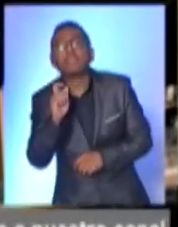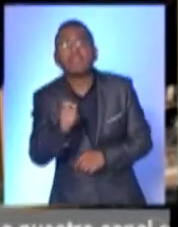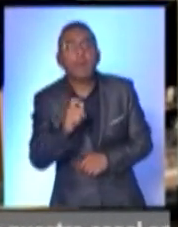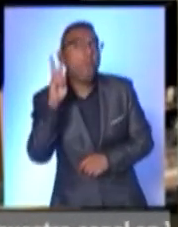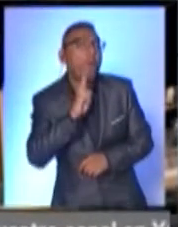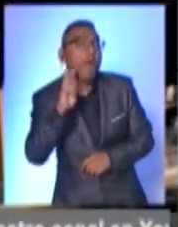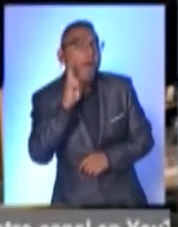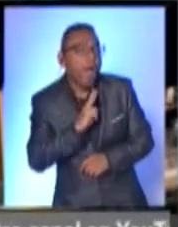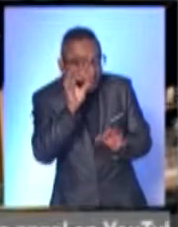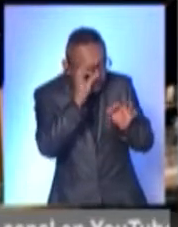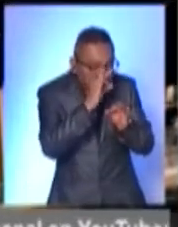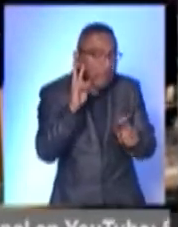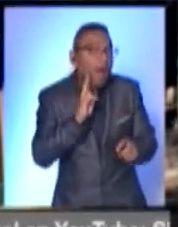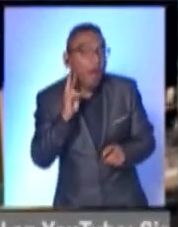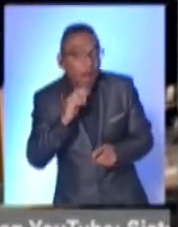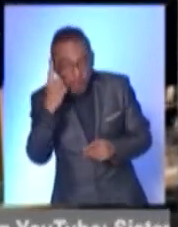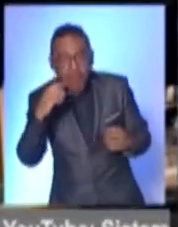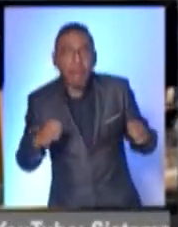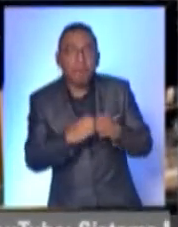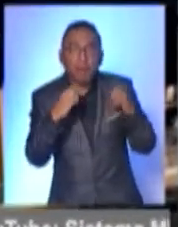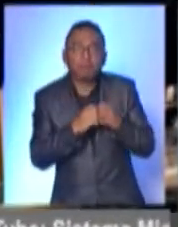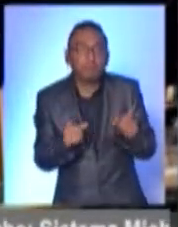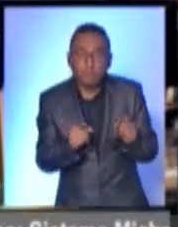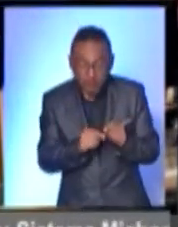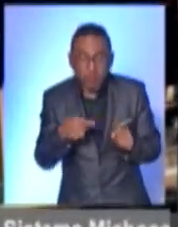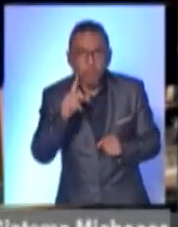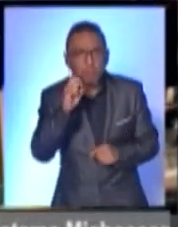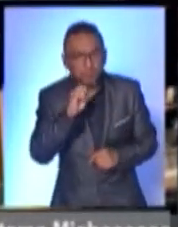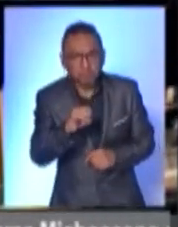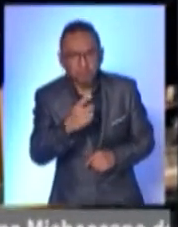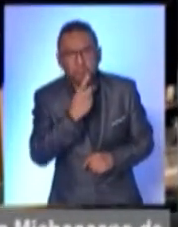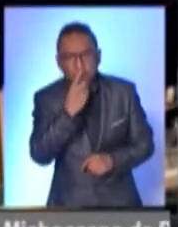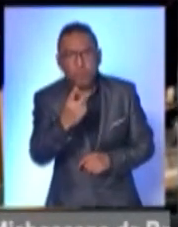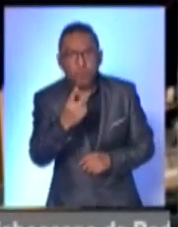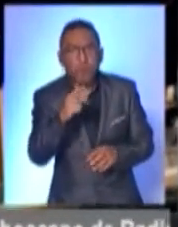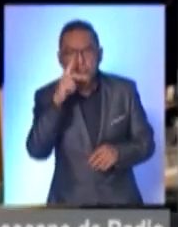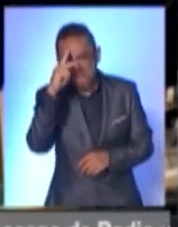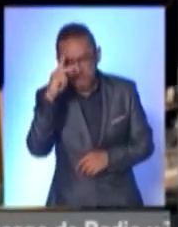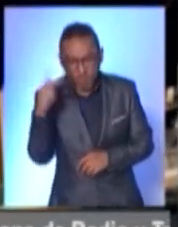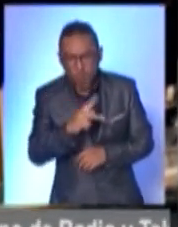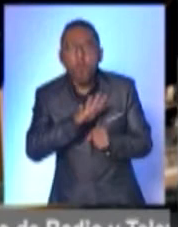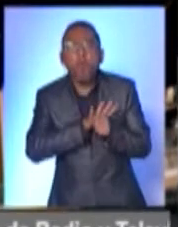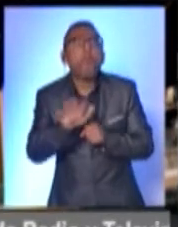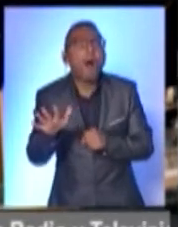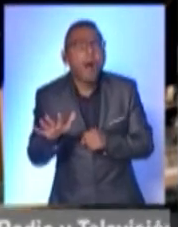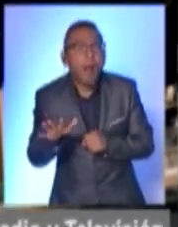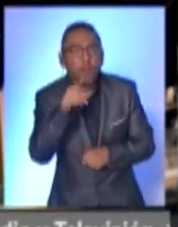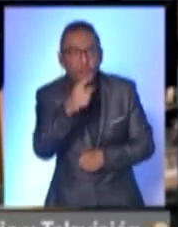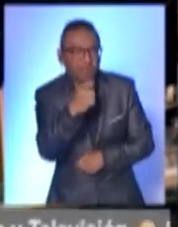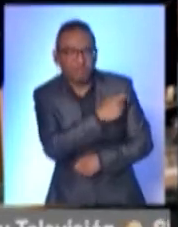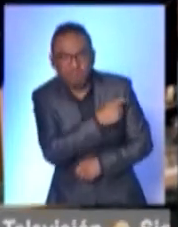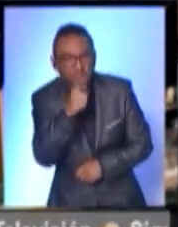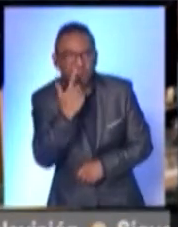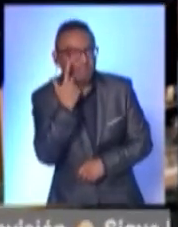la aprobación de emergencia. Pero sí, se puede mencionar con total certeza cuál es la peor vacuna, la que no te pongas.